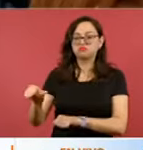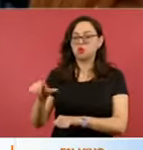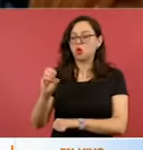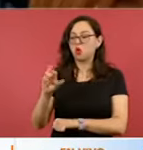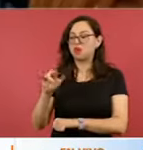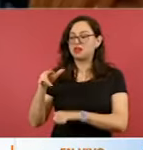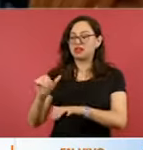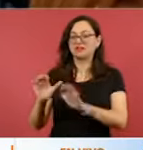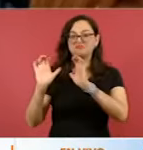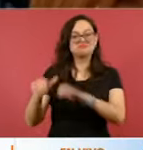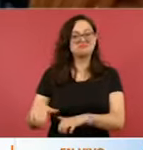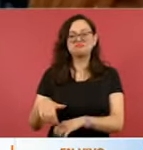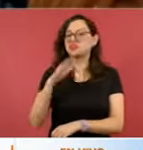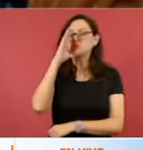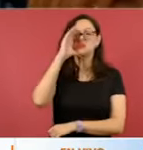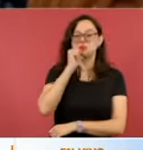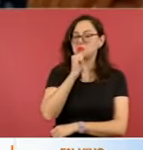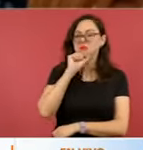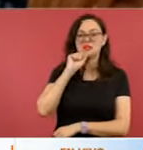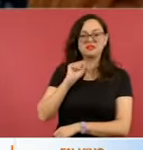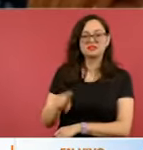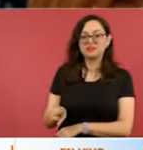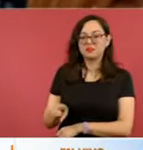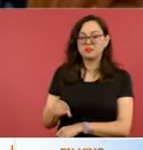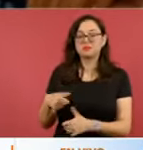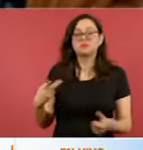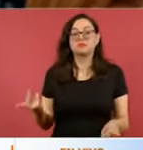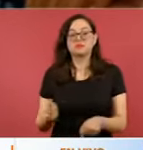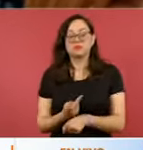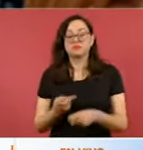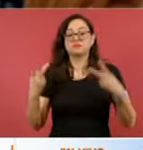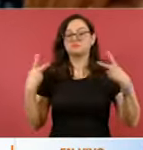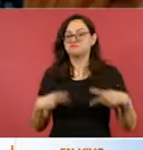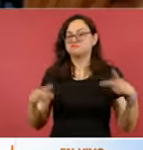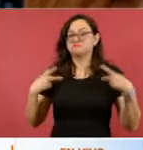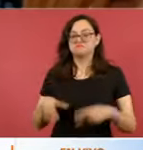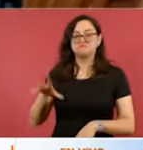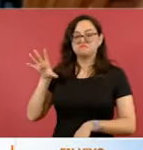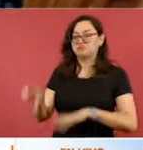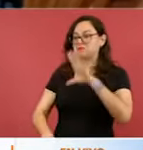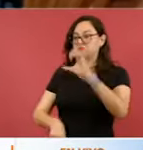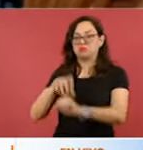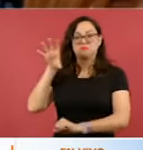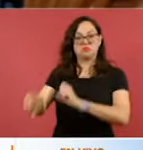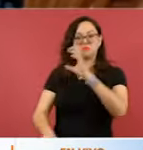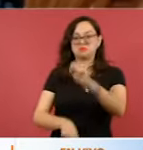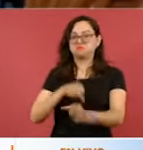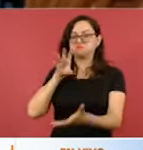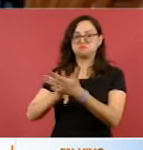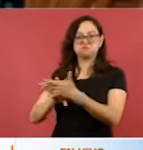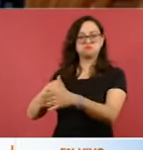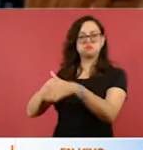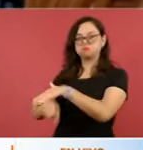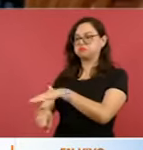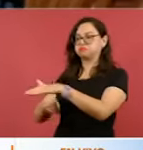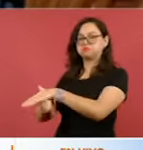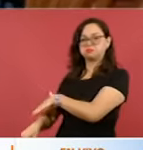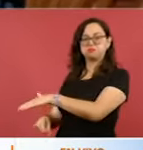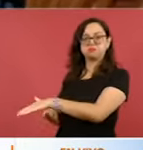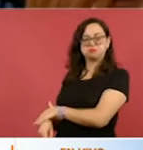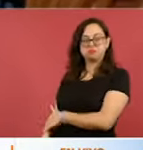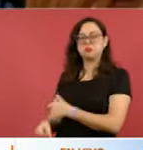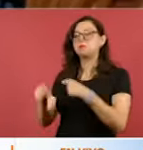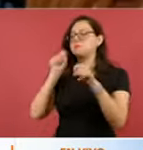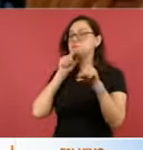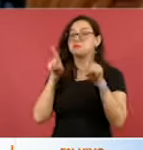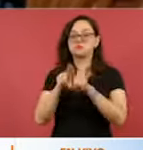Lloris. Además, han continuado las detenciones, desapariciones de no solamente de opositores, sino también de activistas